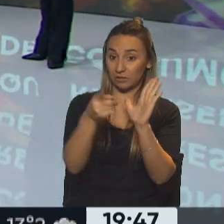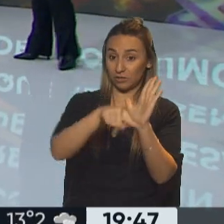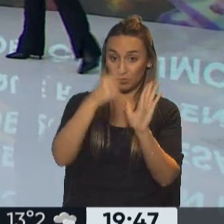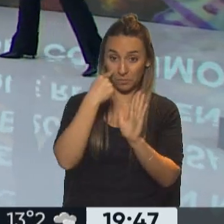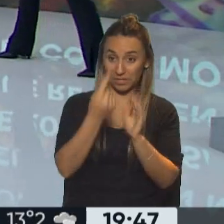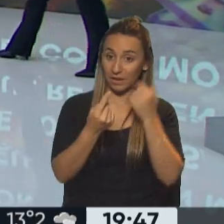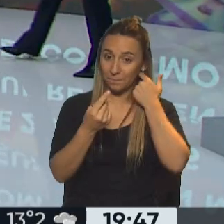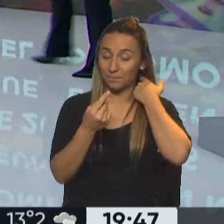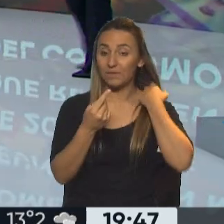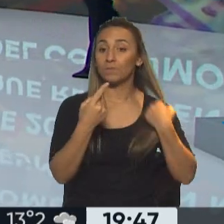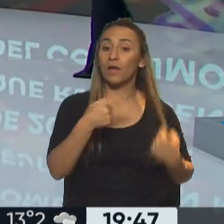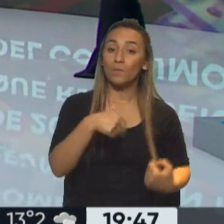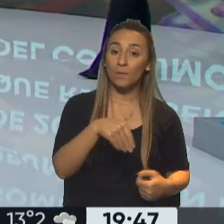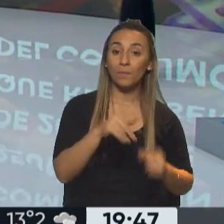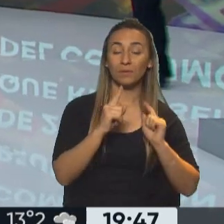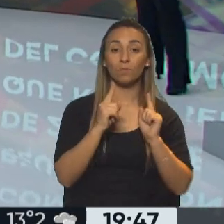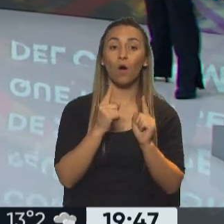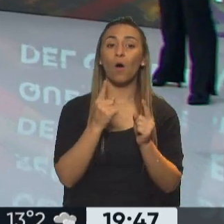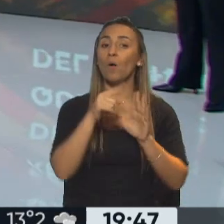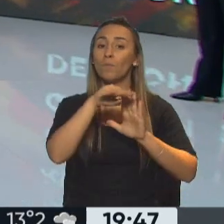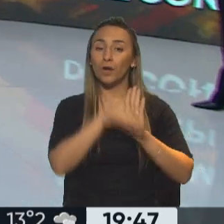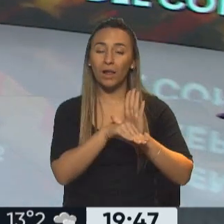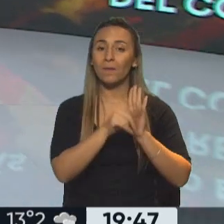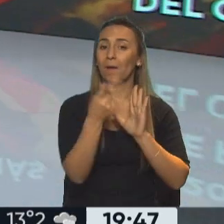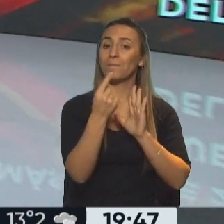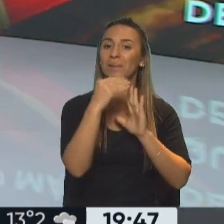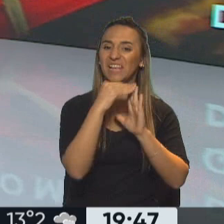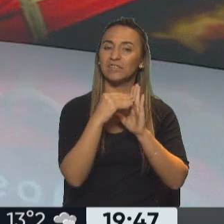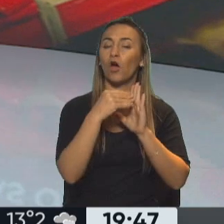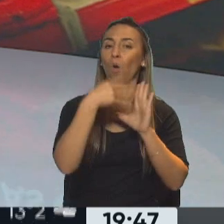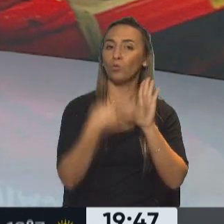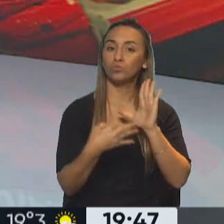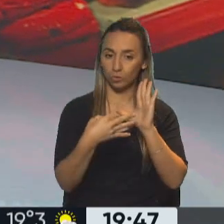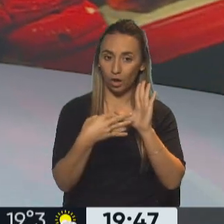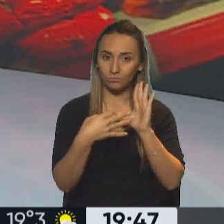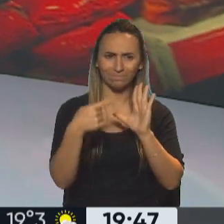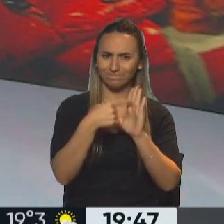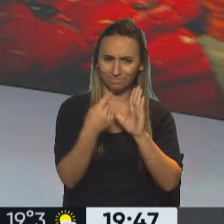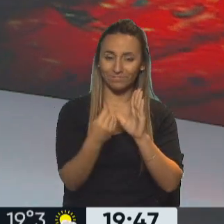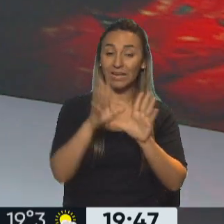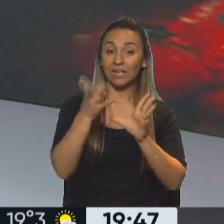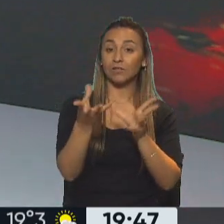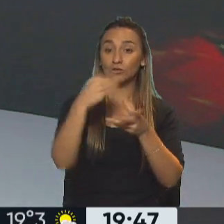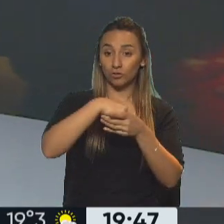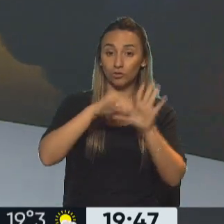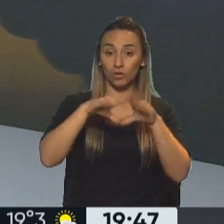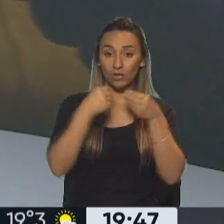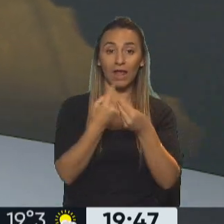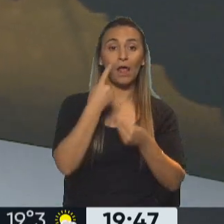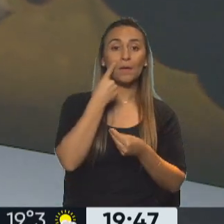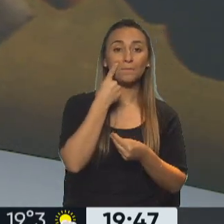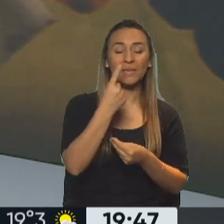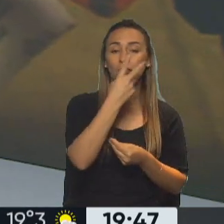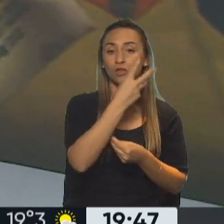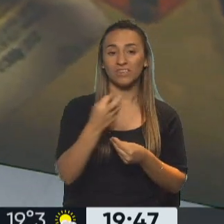sobre lo que va a ser este programa precios justos, ¿no? La idea es que incluya entre 1.500 y 2.000 productos,